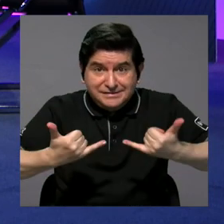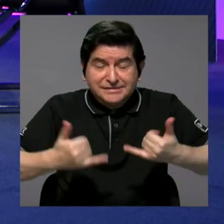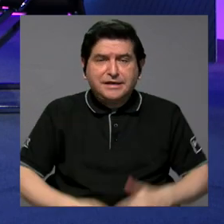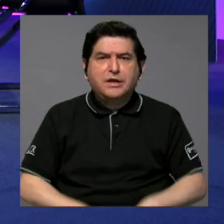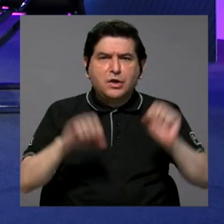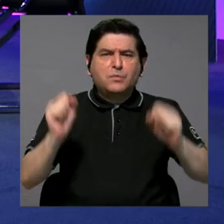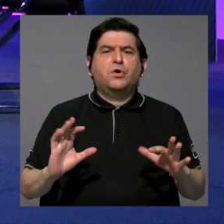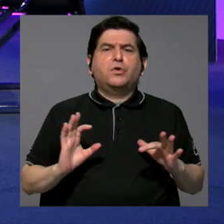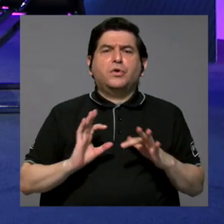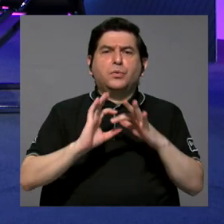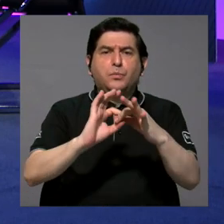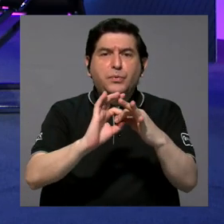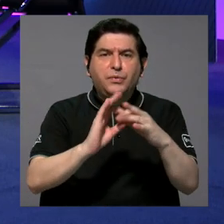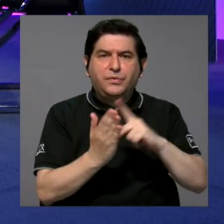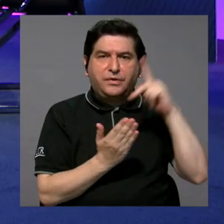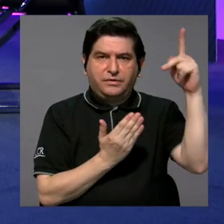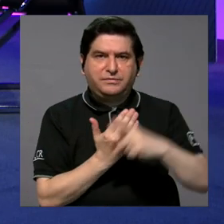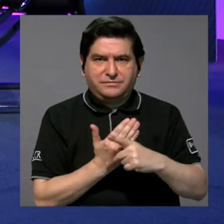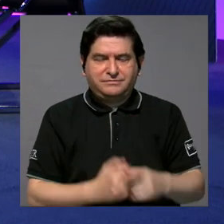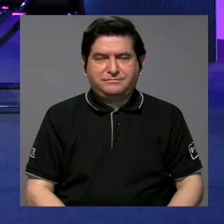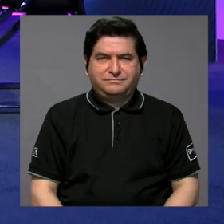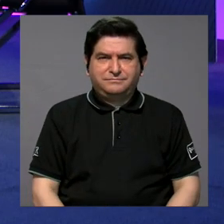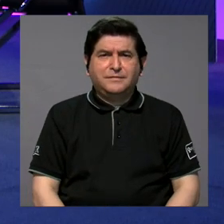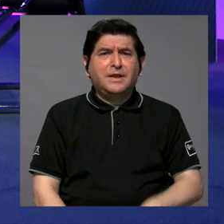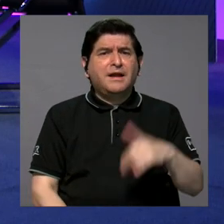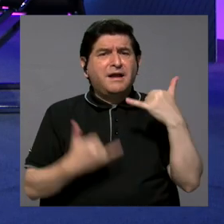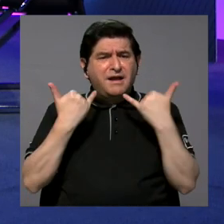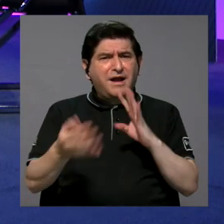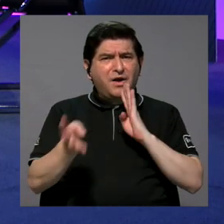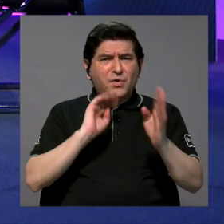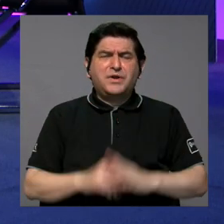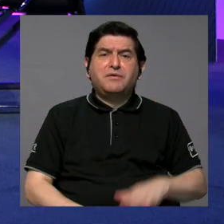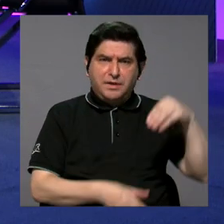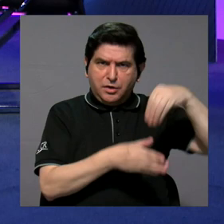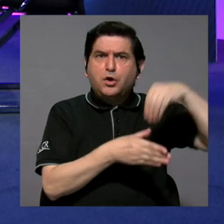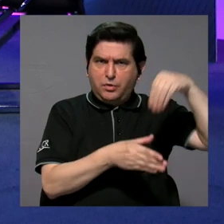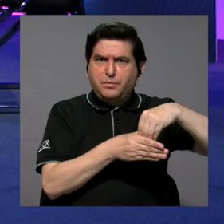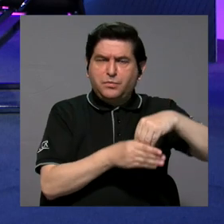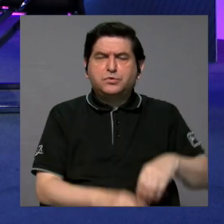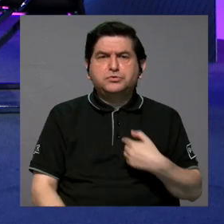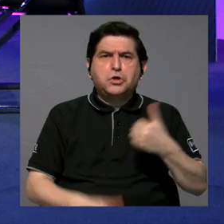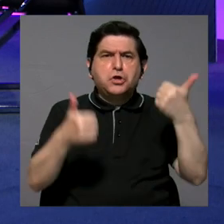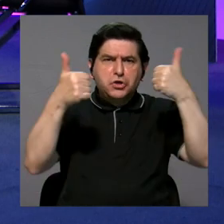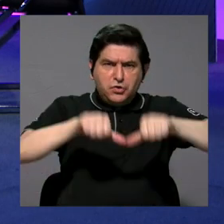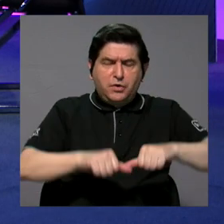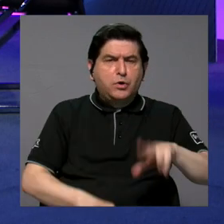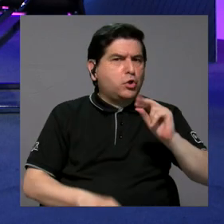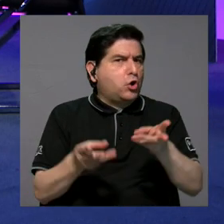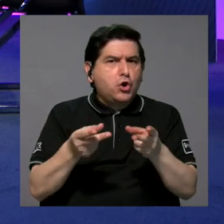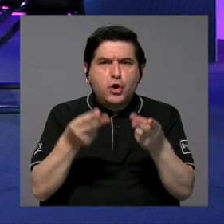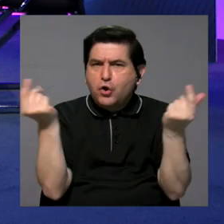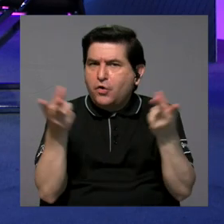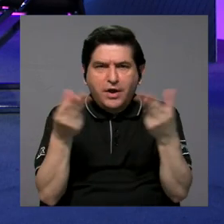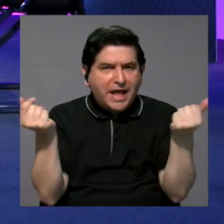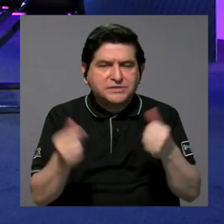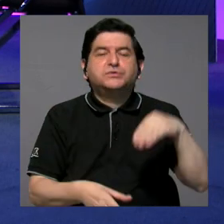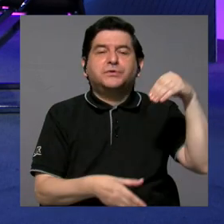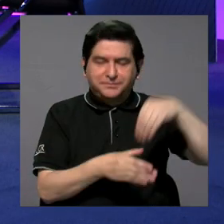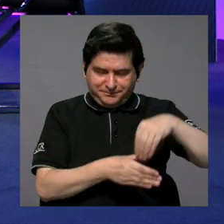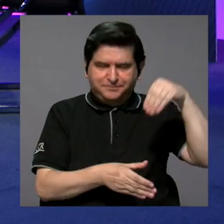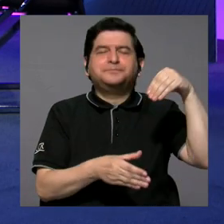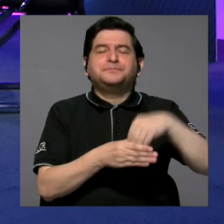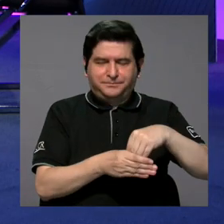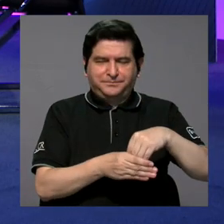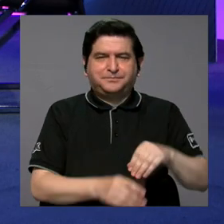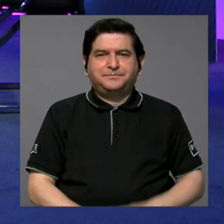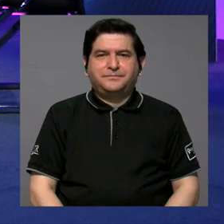poderlos vincular al programa, ¿verdad? Porque si bien es cierto, ahorita hablamos de una gran inversión, y concuerdo con esa palabra, no es un gasto, es una inversión de poder